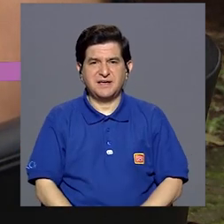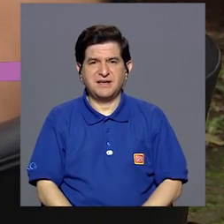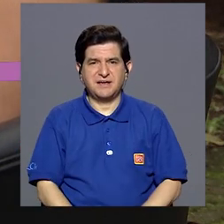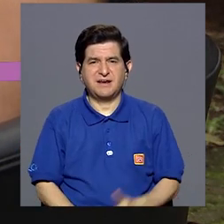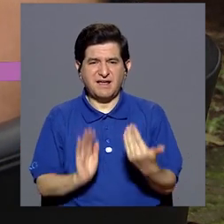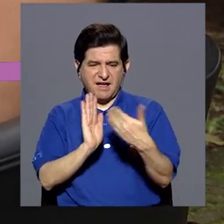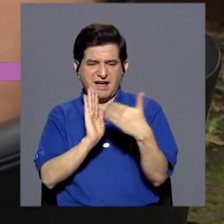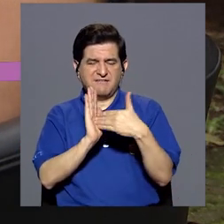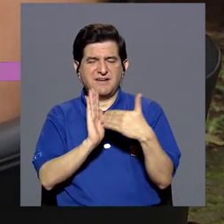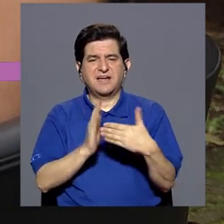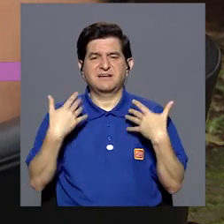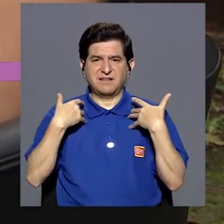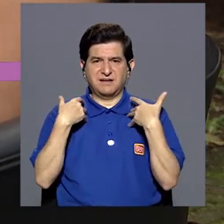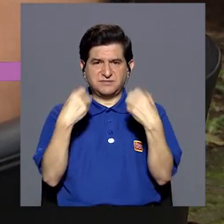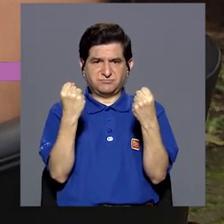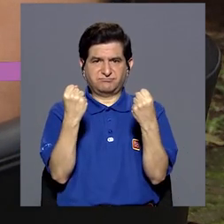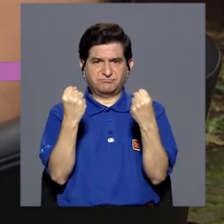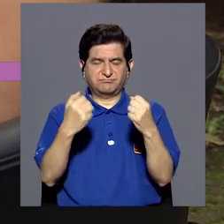va a haber un deterioro en la salud.